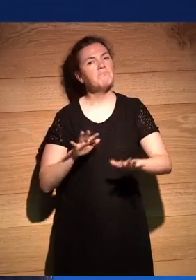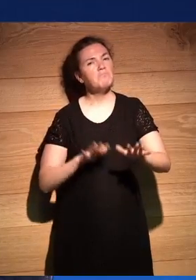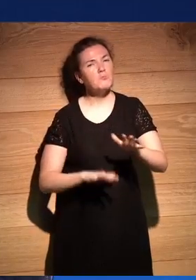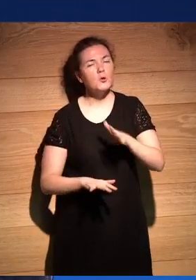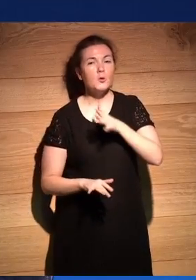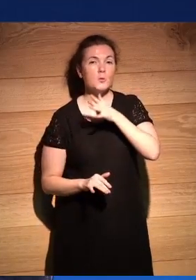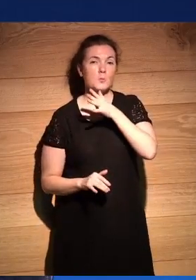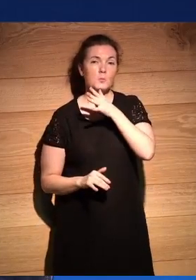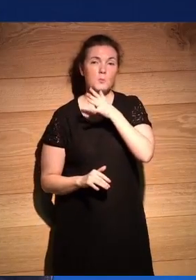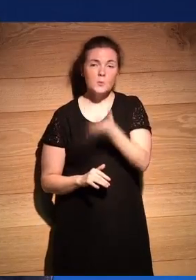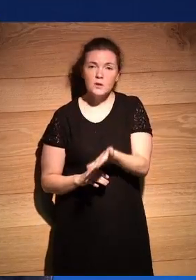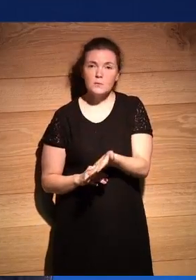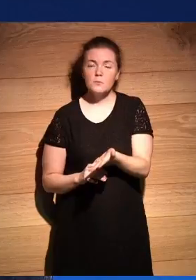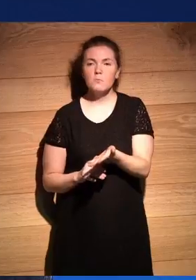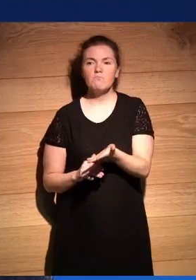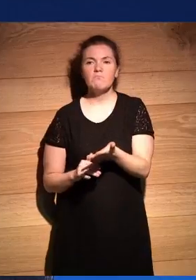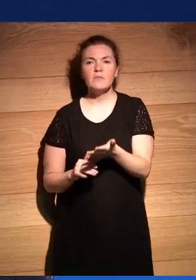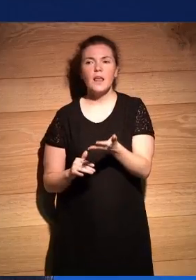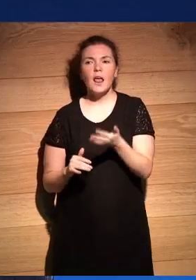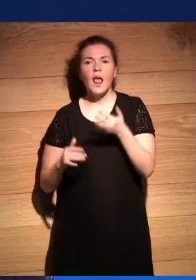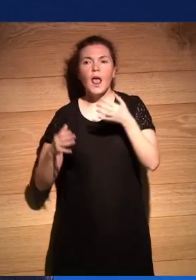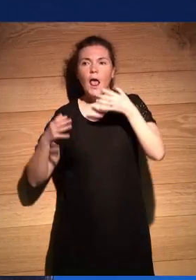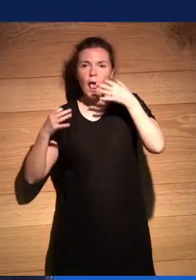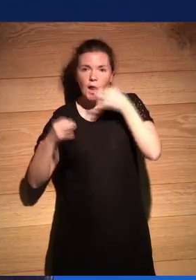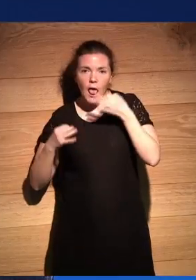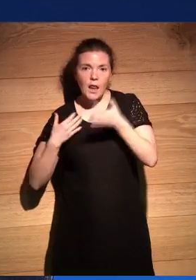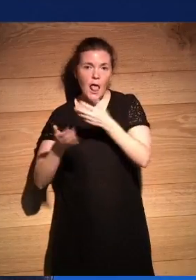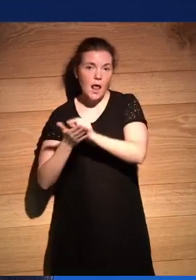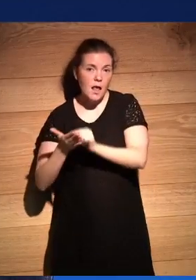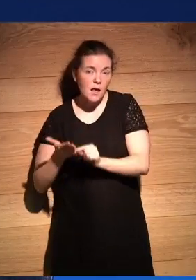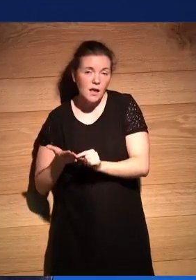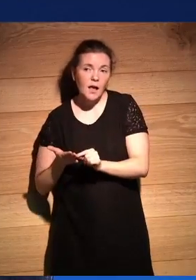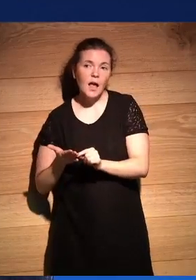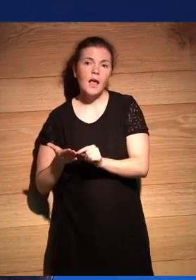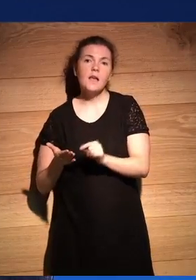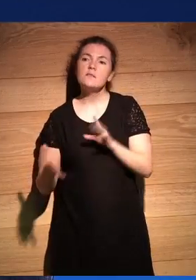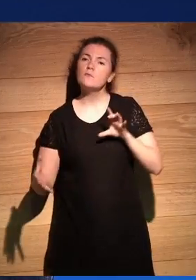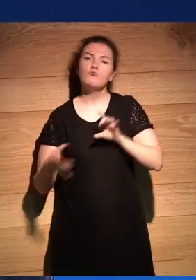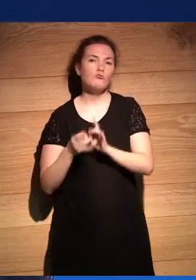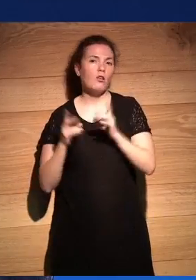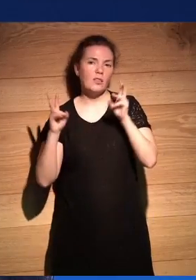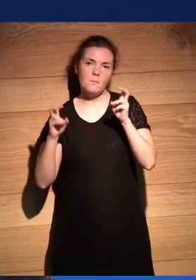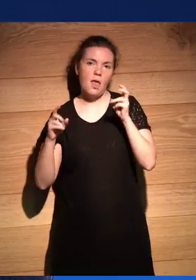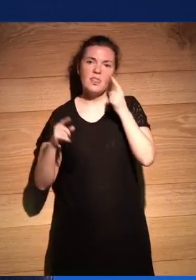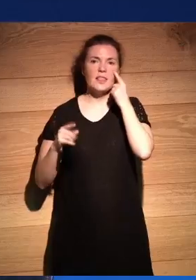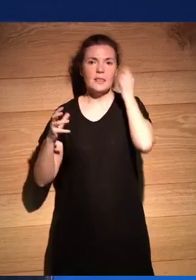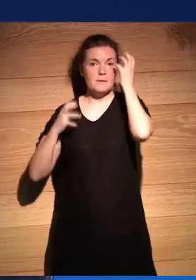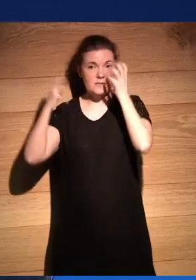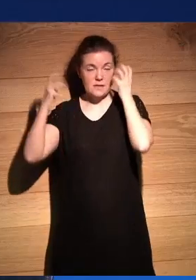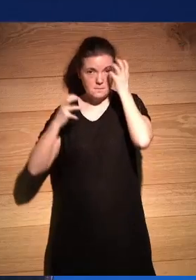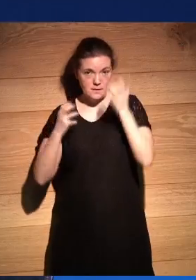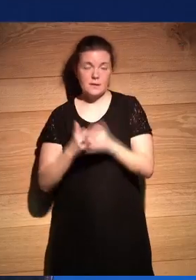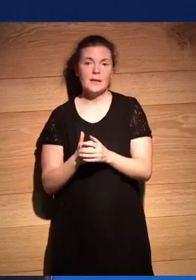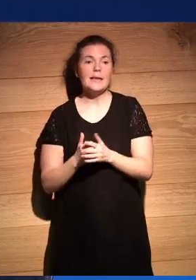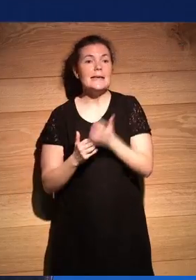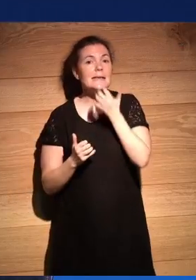grandeza de los realviseralistas no pasa por los detectives salvajes quiero decir si los realviseralistas